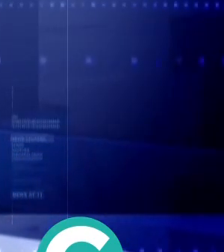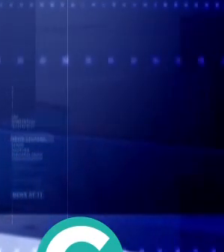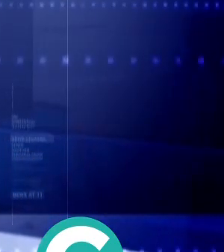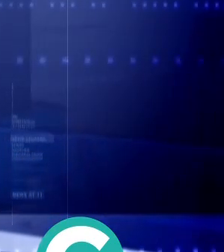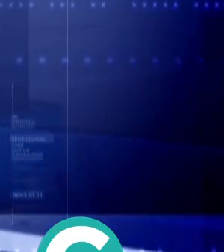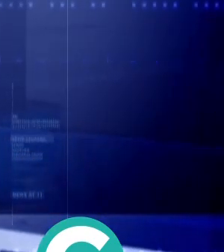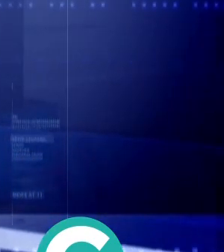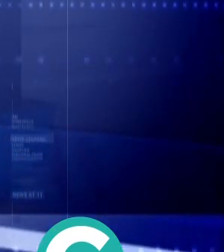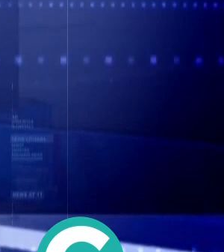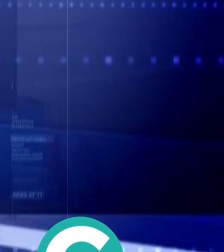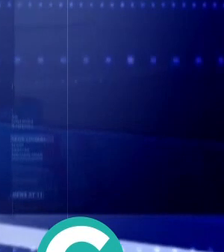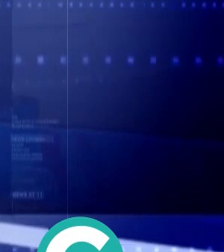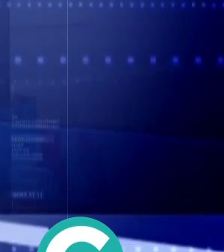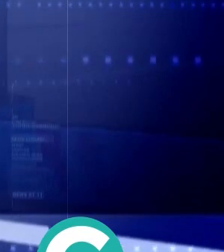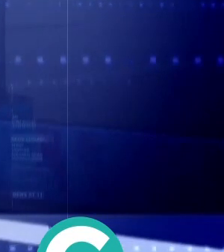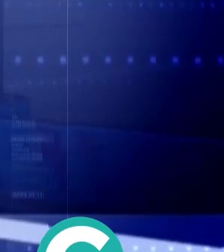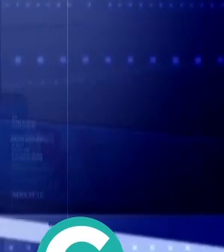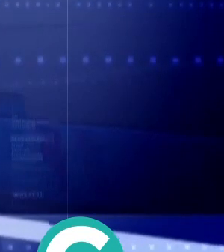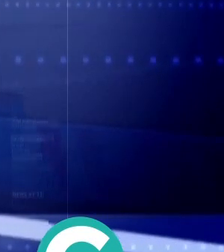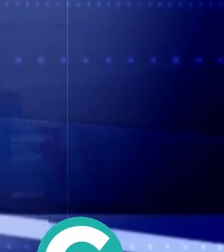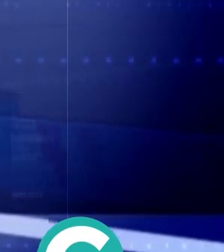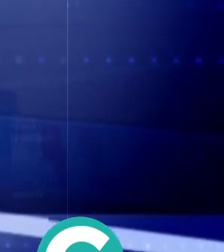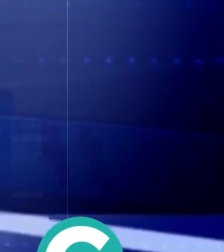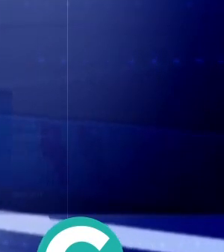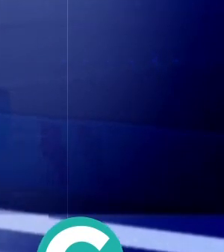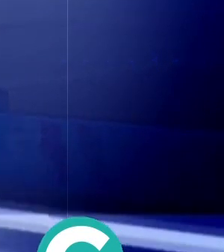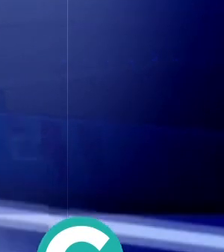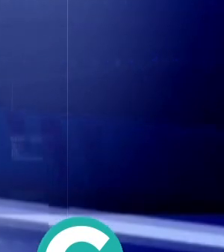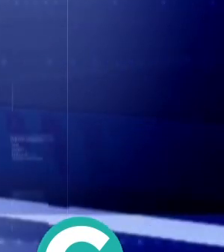de la frontera de la frontera de la frontera